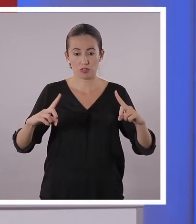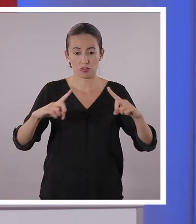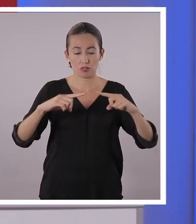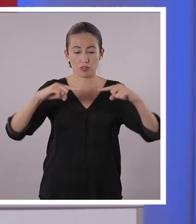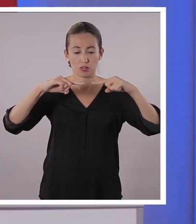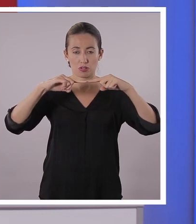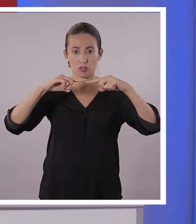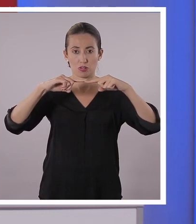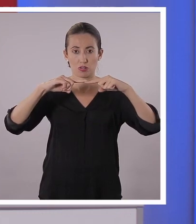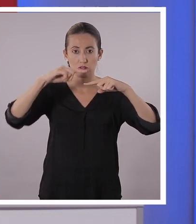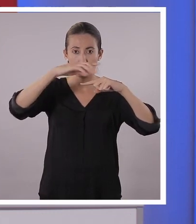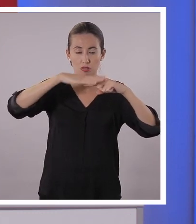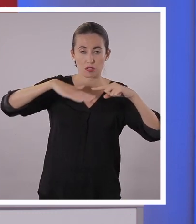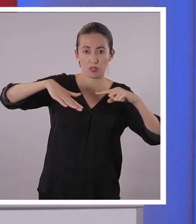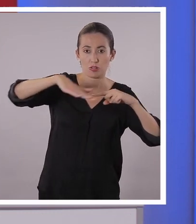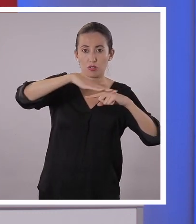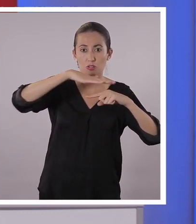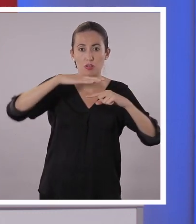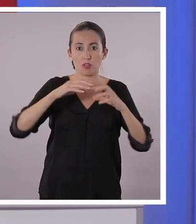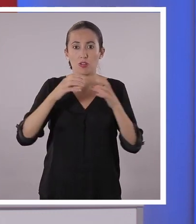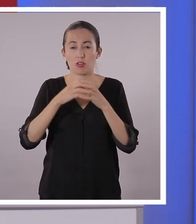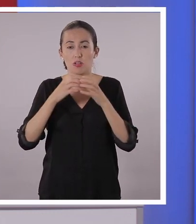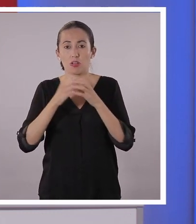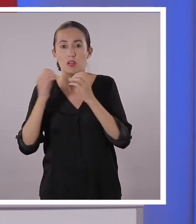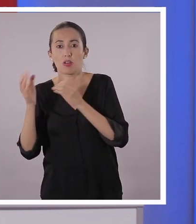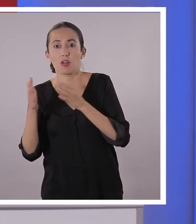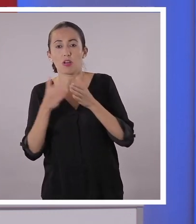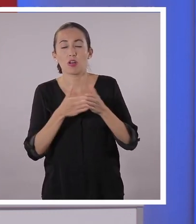Y a esto lo pegamos con silicón.